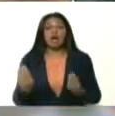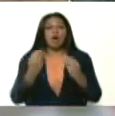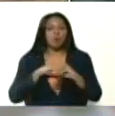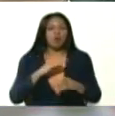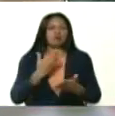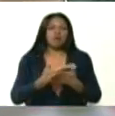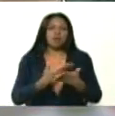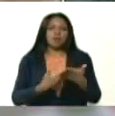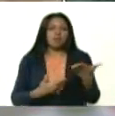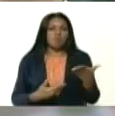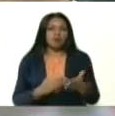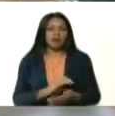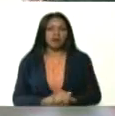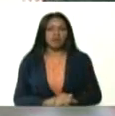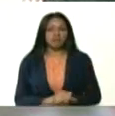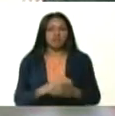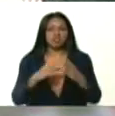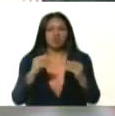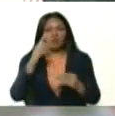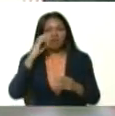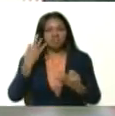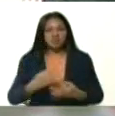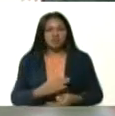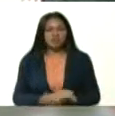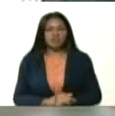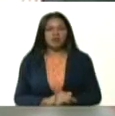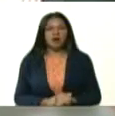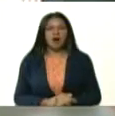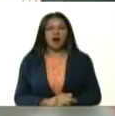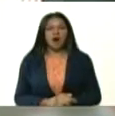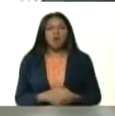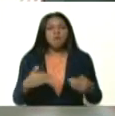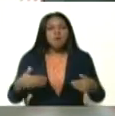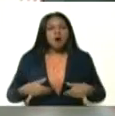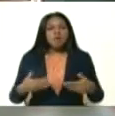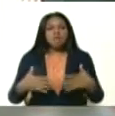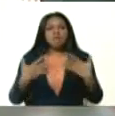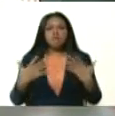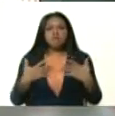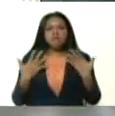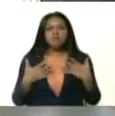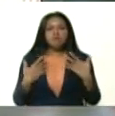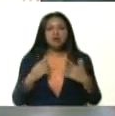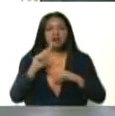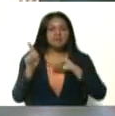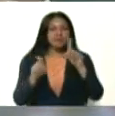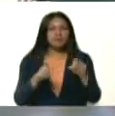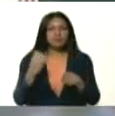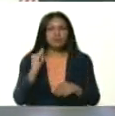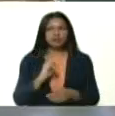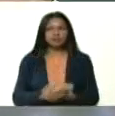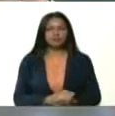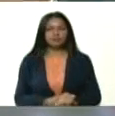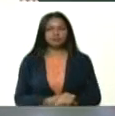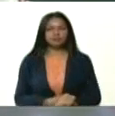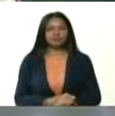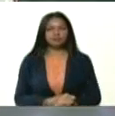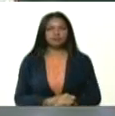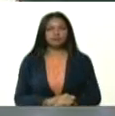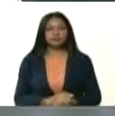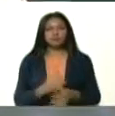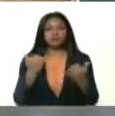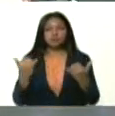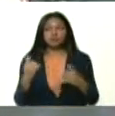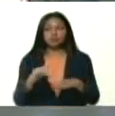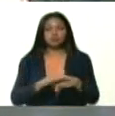propuesta, y con toda seguridad, presidente, hay un gran entusiasmo. Las preguntas las tiene. Ahora, nosotros